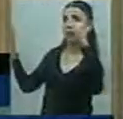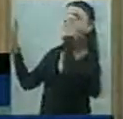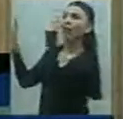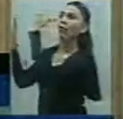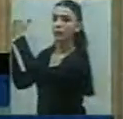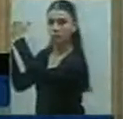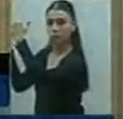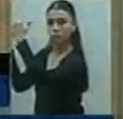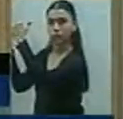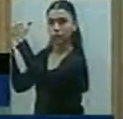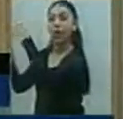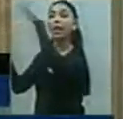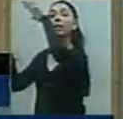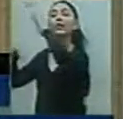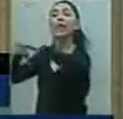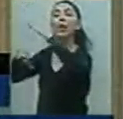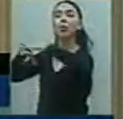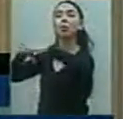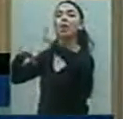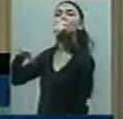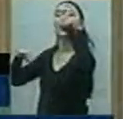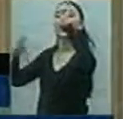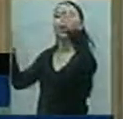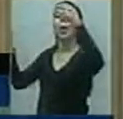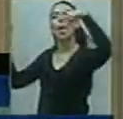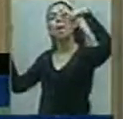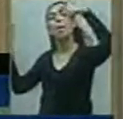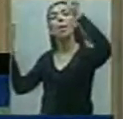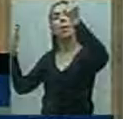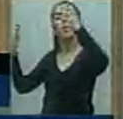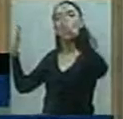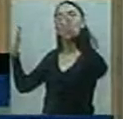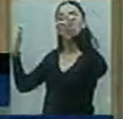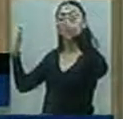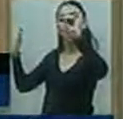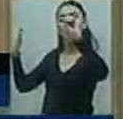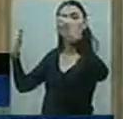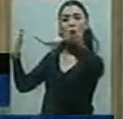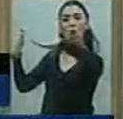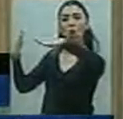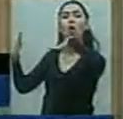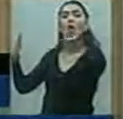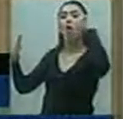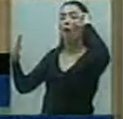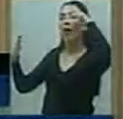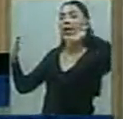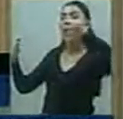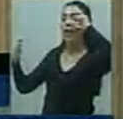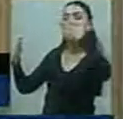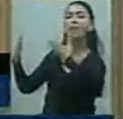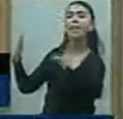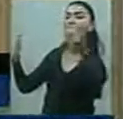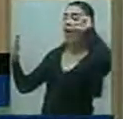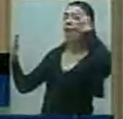armando la lista con el otro candidato, porque fue observado por miembros de Cámara del Tabaco,